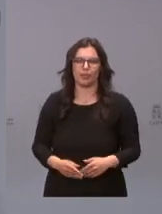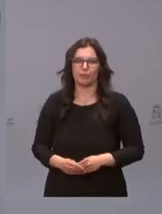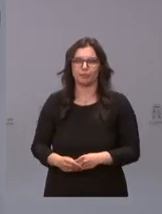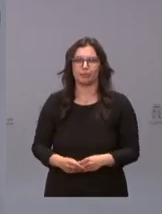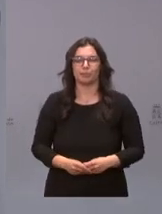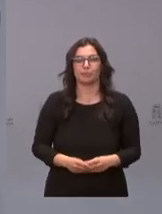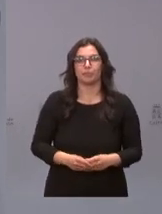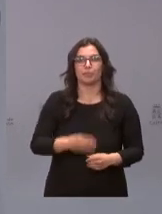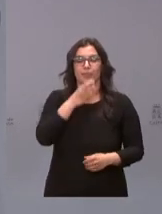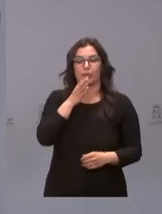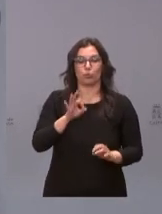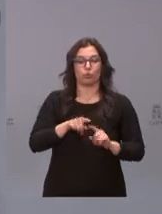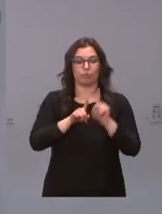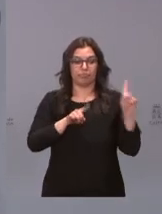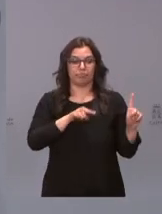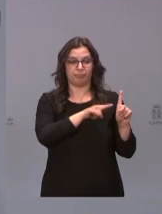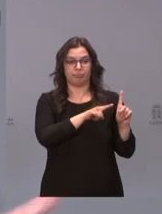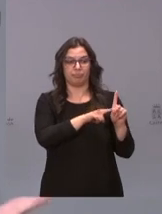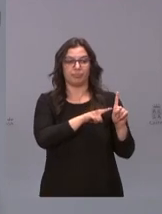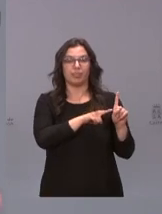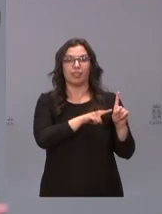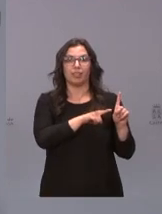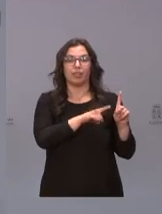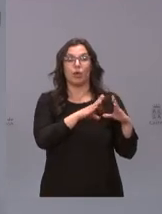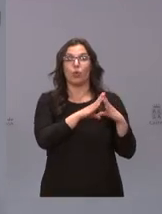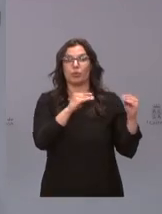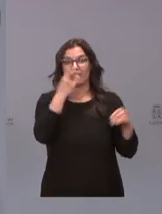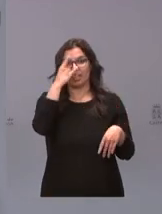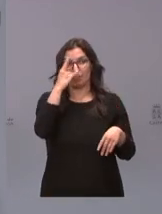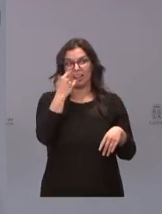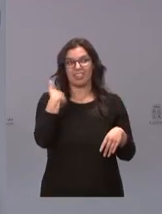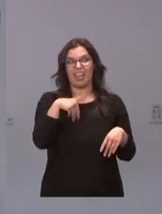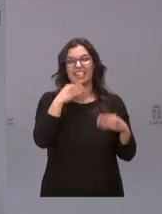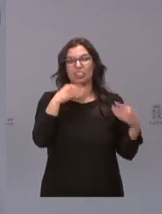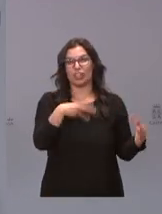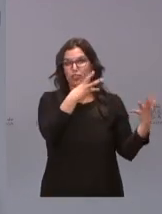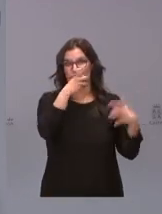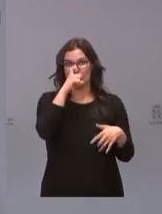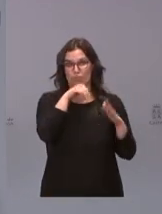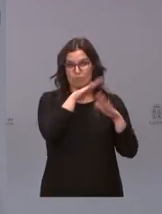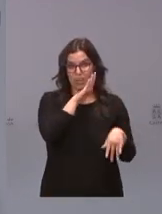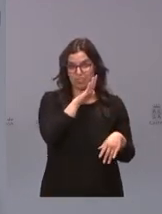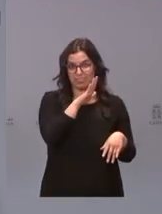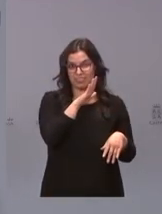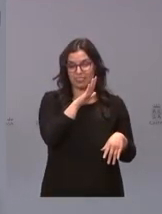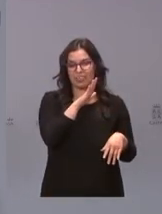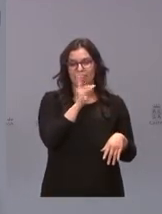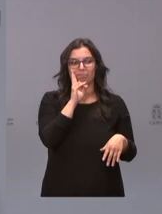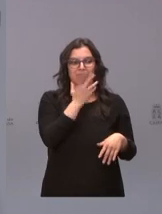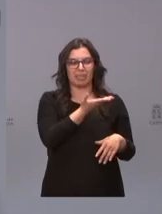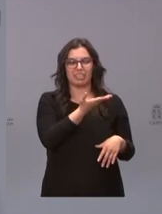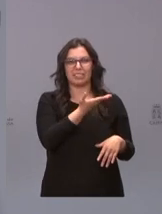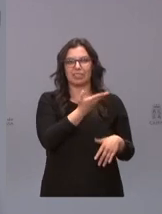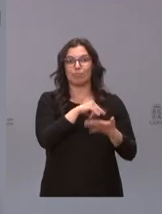al lado del rector de una institución que tiene más de 800 años de historia y nos damos cuenta que los proyectos